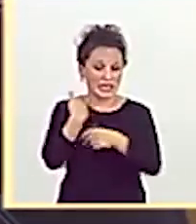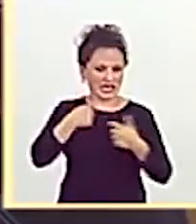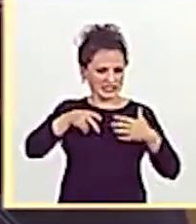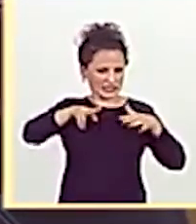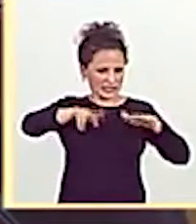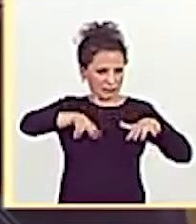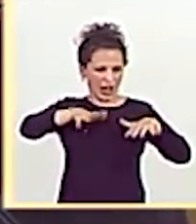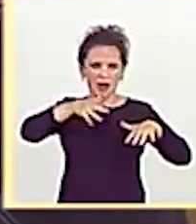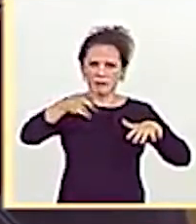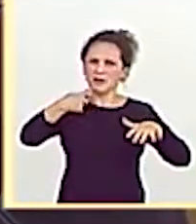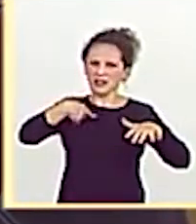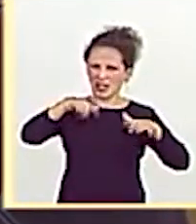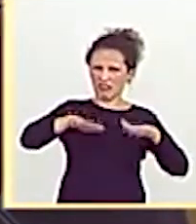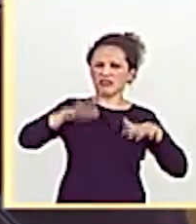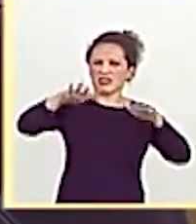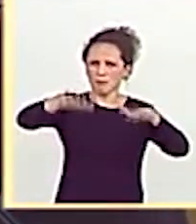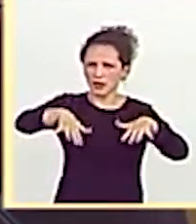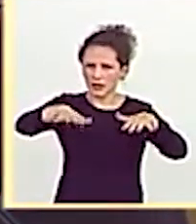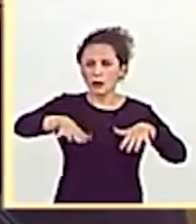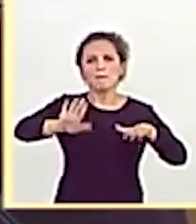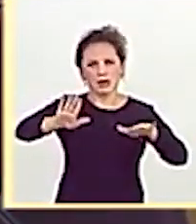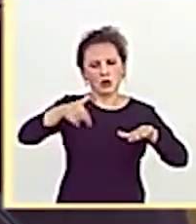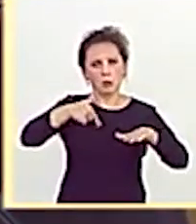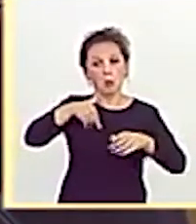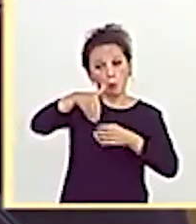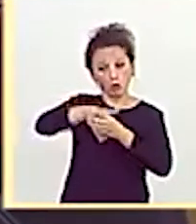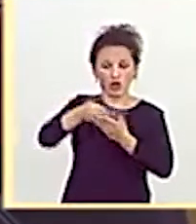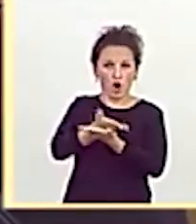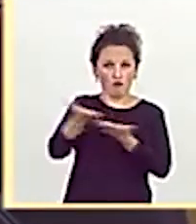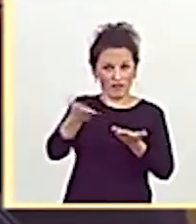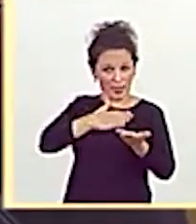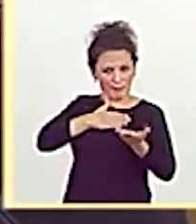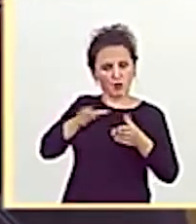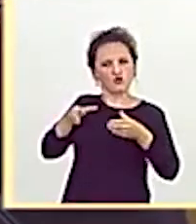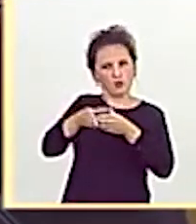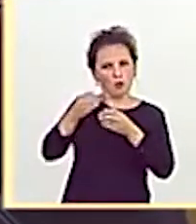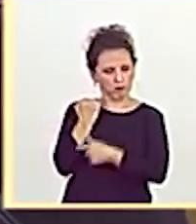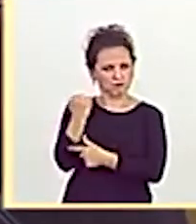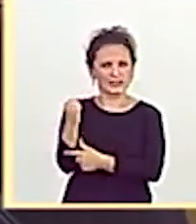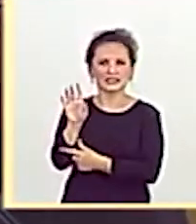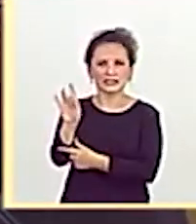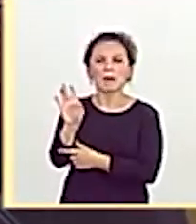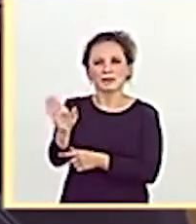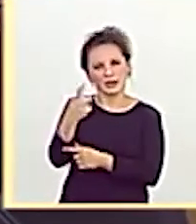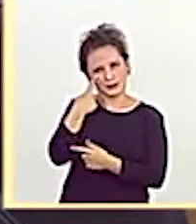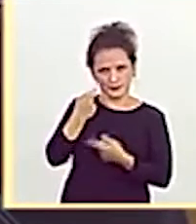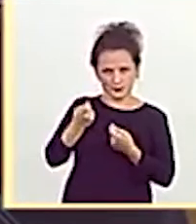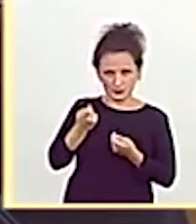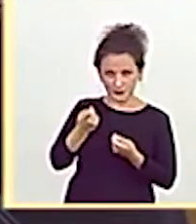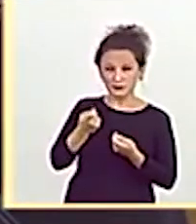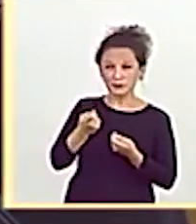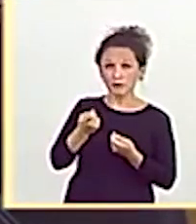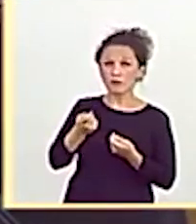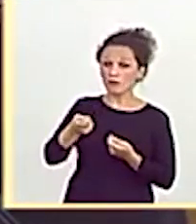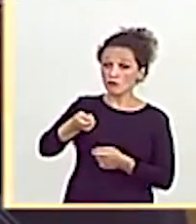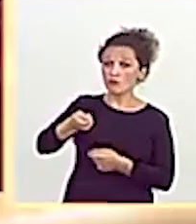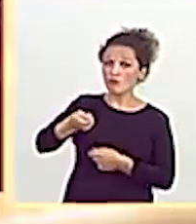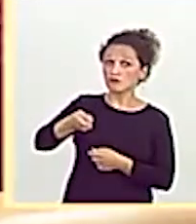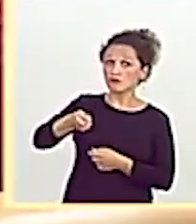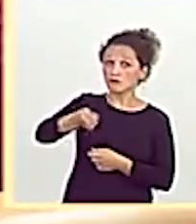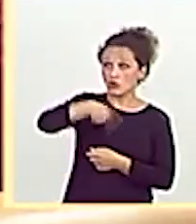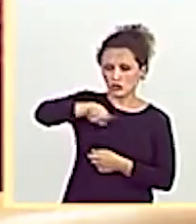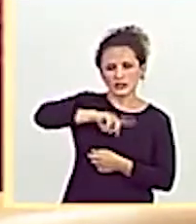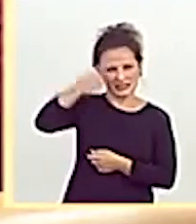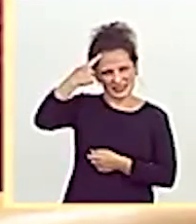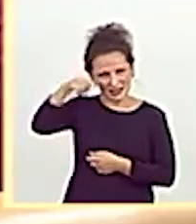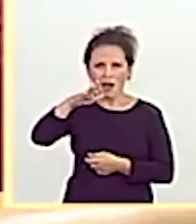diez El voto de confianza de mi grupo lo tiene pero estaremos al tanto Y nosotros entendemos que están inmersos una